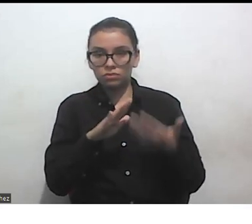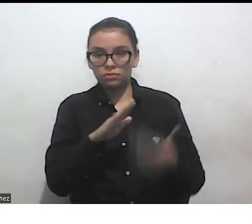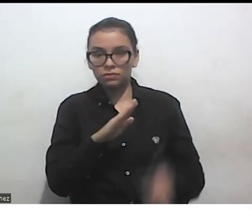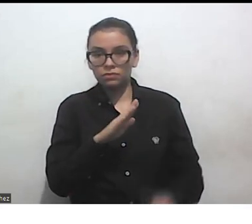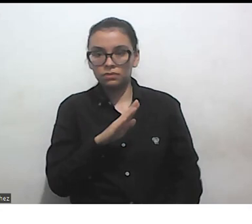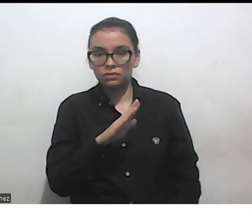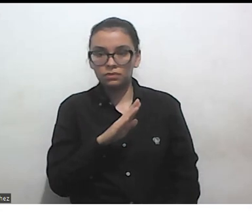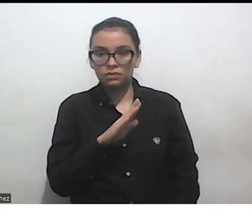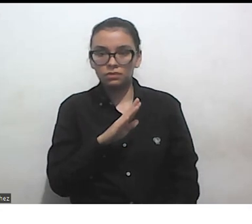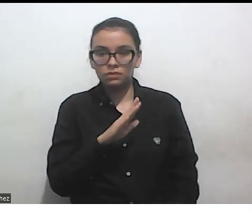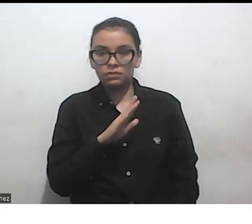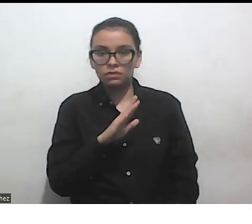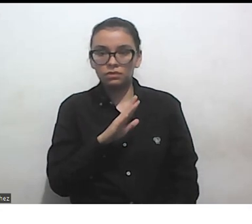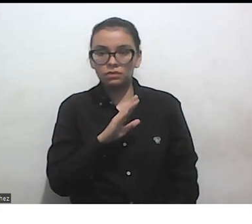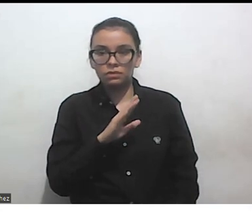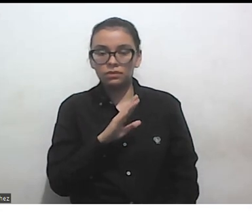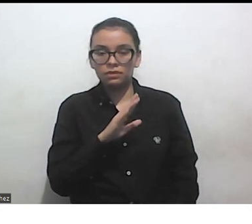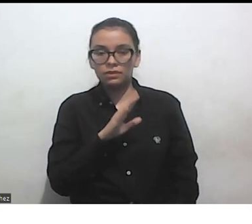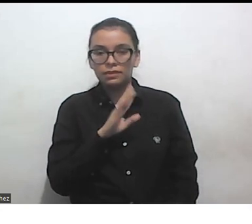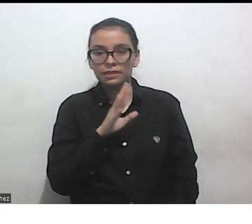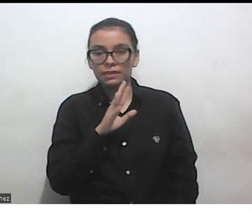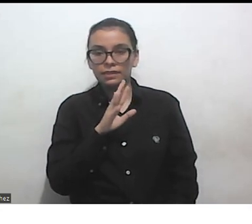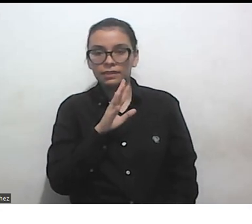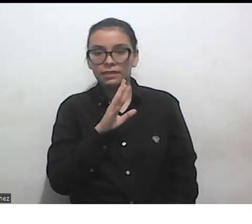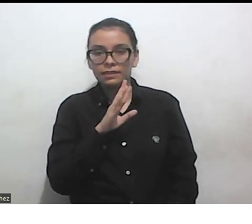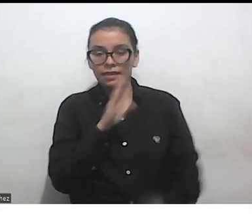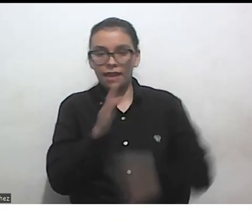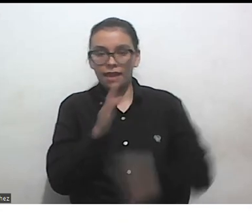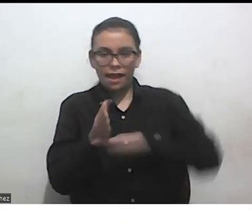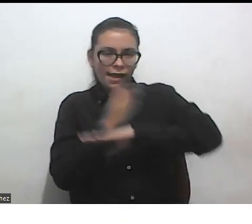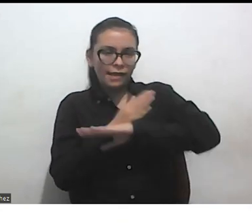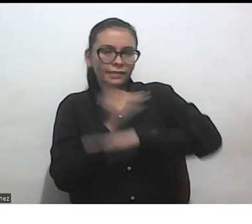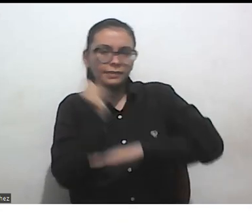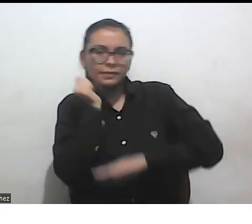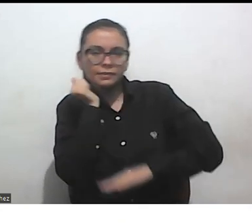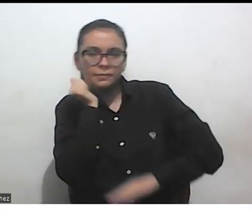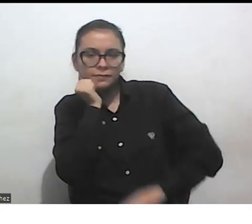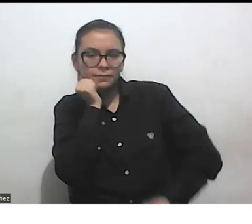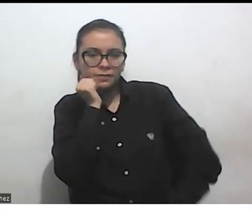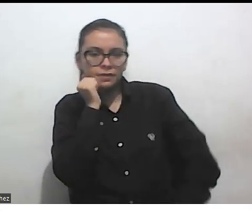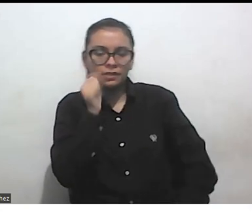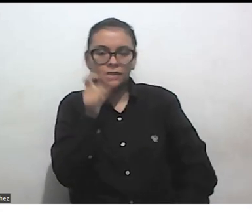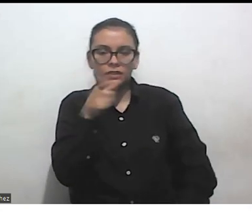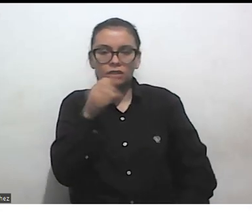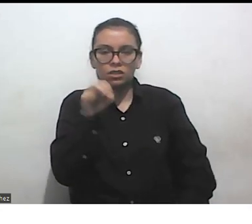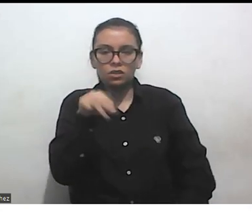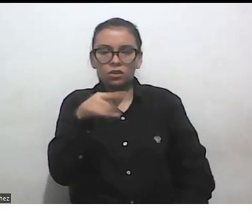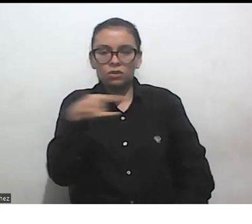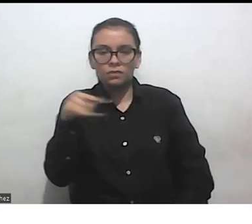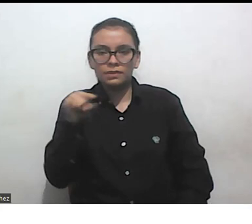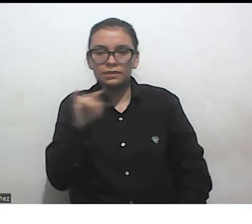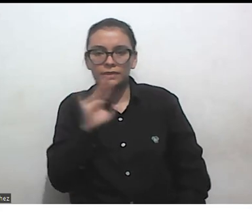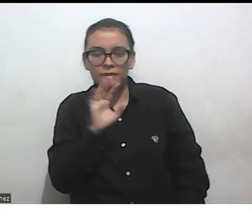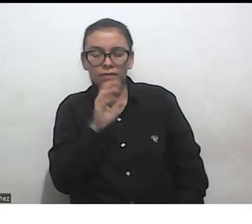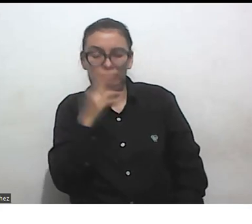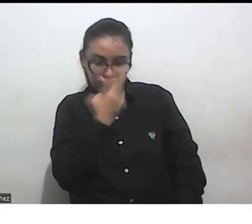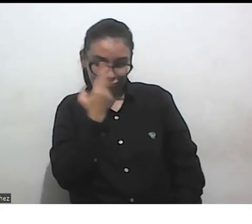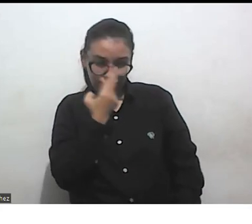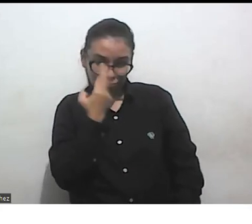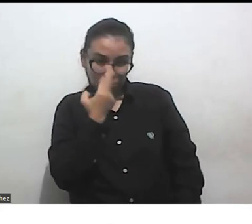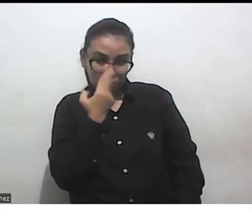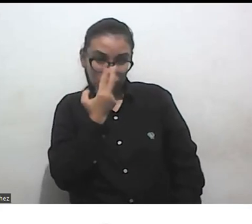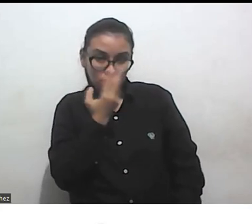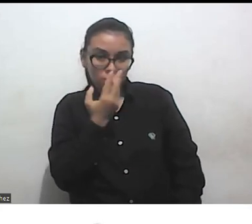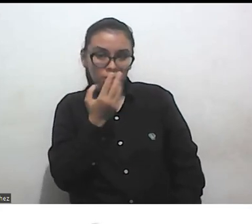se le congeló por un momento, Profe Gómez. Entonces, toca que vuelva a repetir los últimos 10